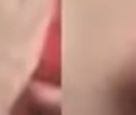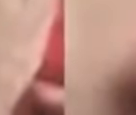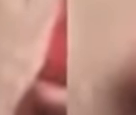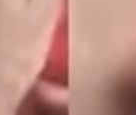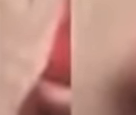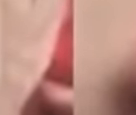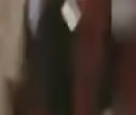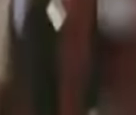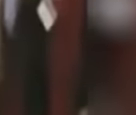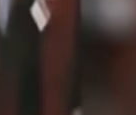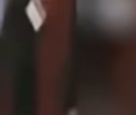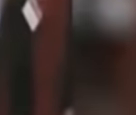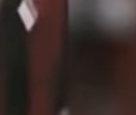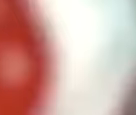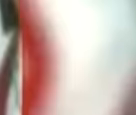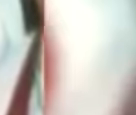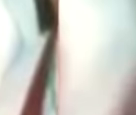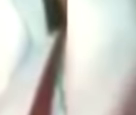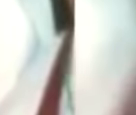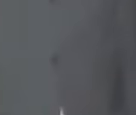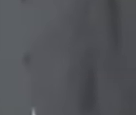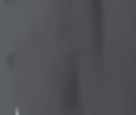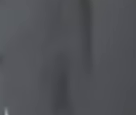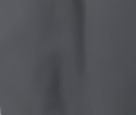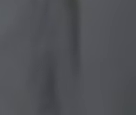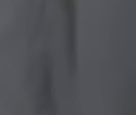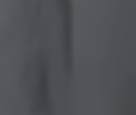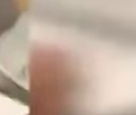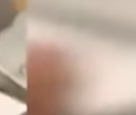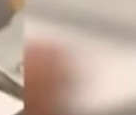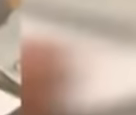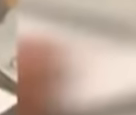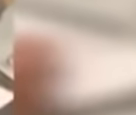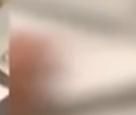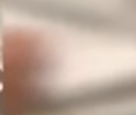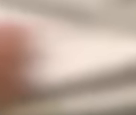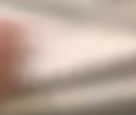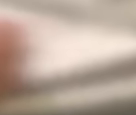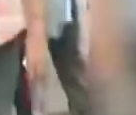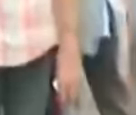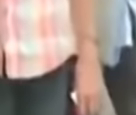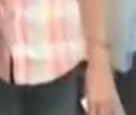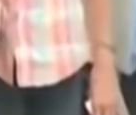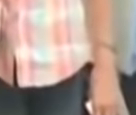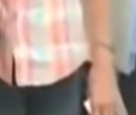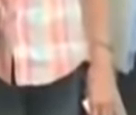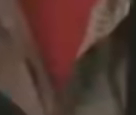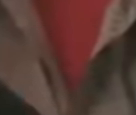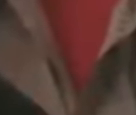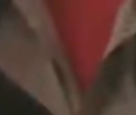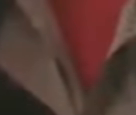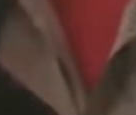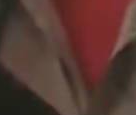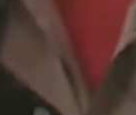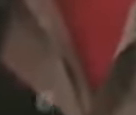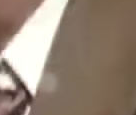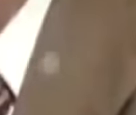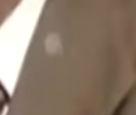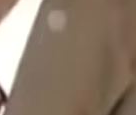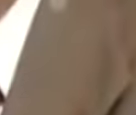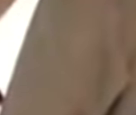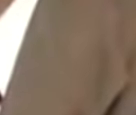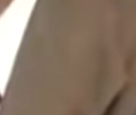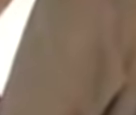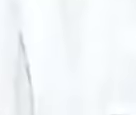el chino Can para el amigo compañero hermano de la vida siempre con aquel espíritu aquella energía hijo de la clase